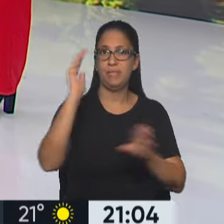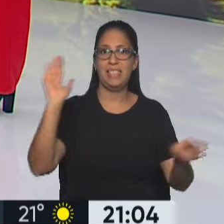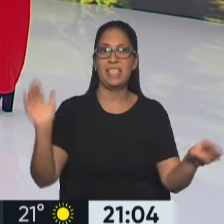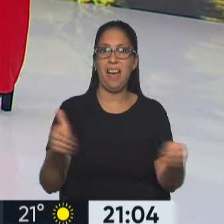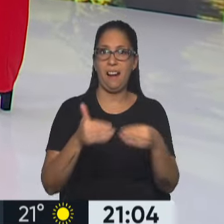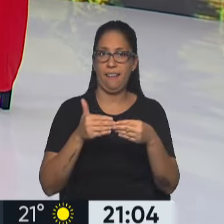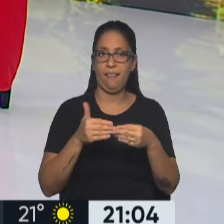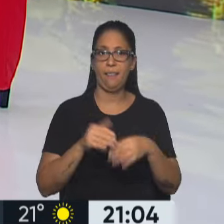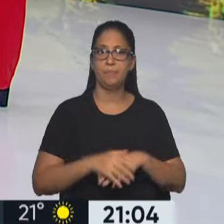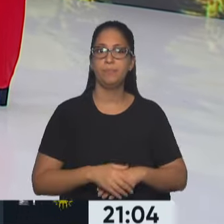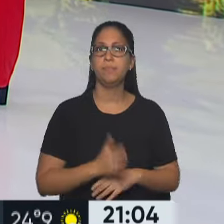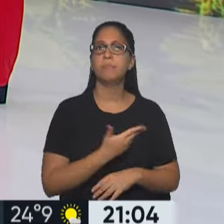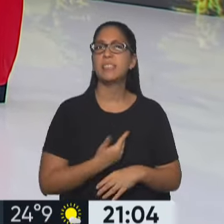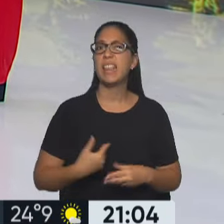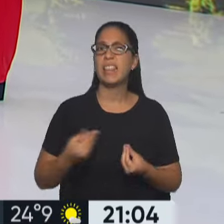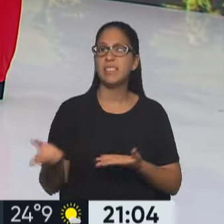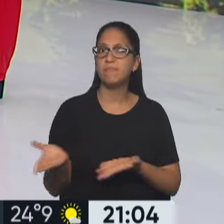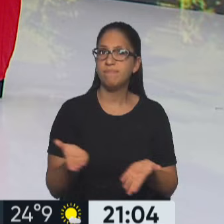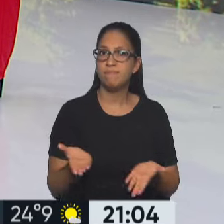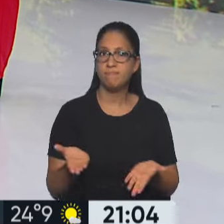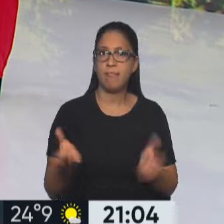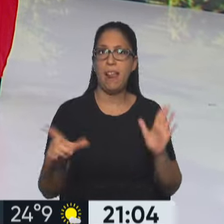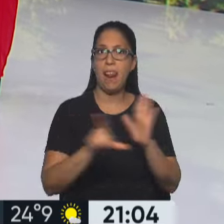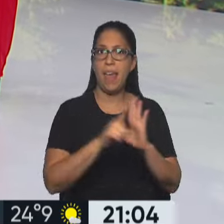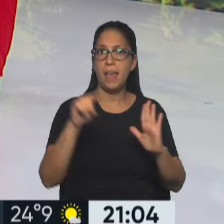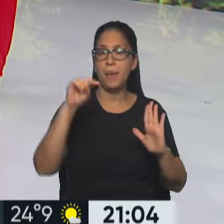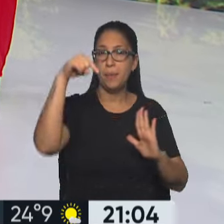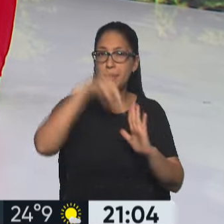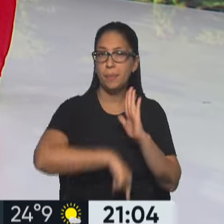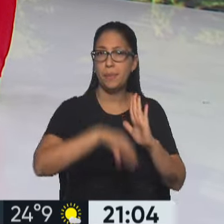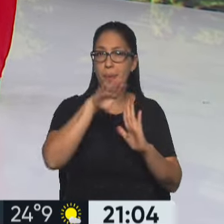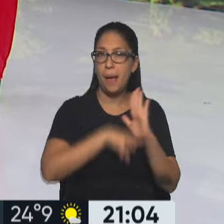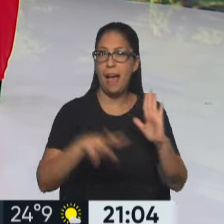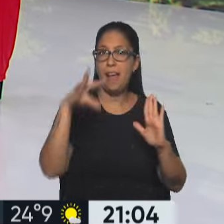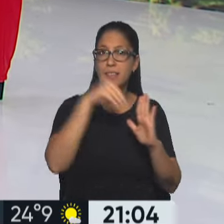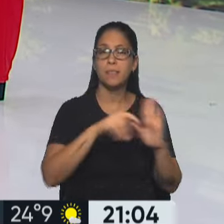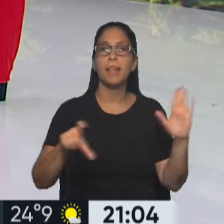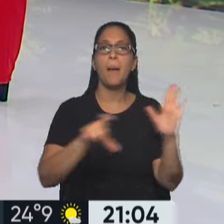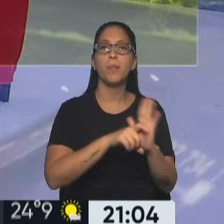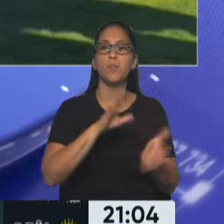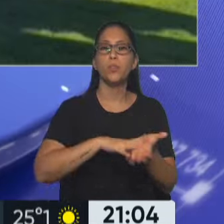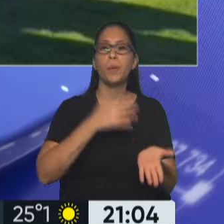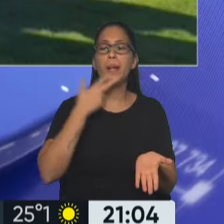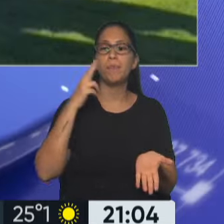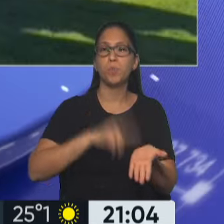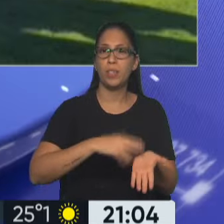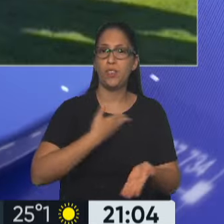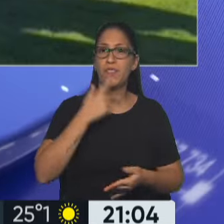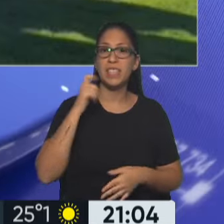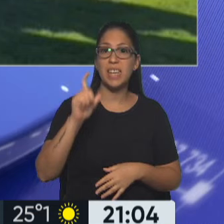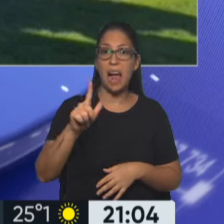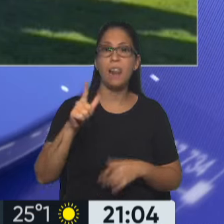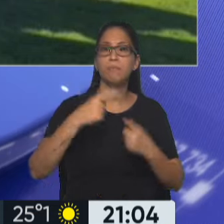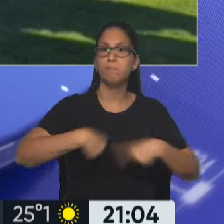busca del presidente? Bueno, si bien la ley base es el capítulo fiscal, incluye medidas para la macro y la micro, y la